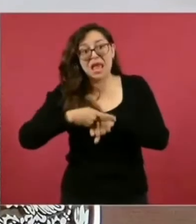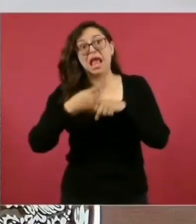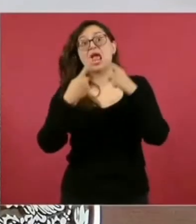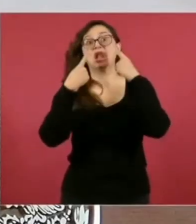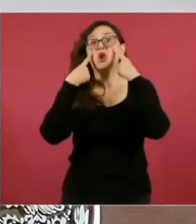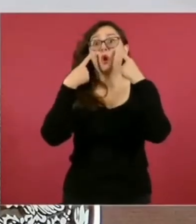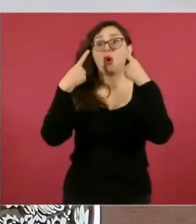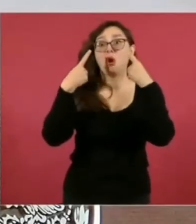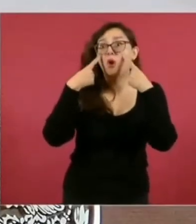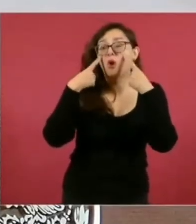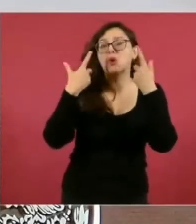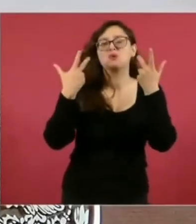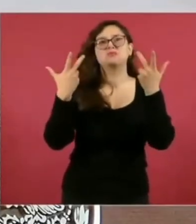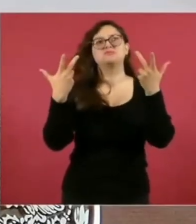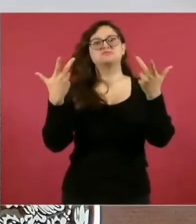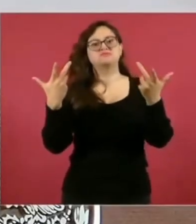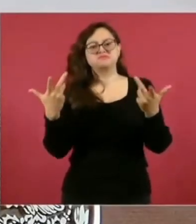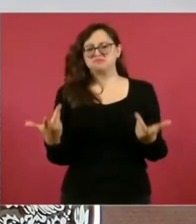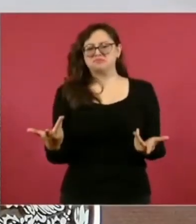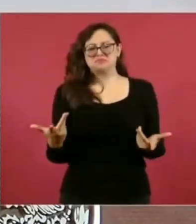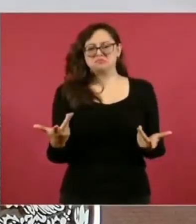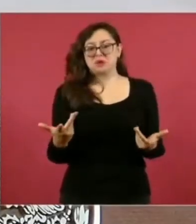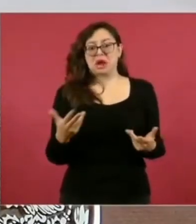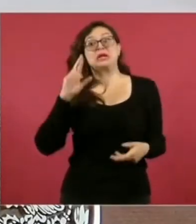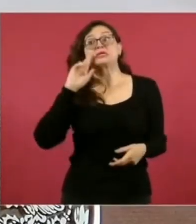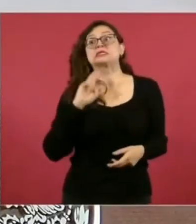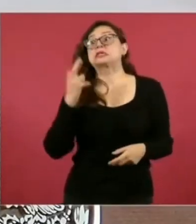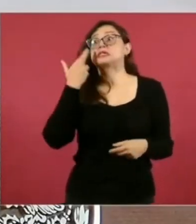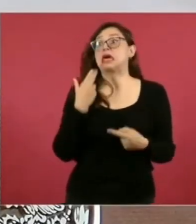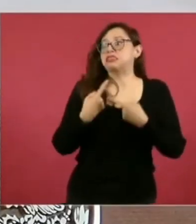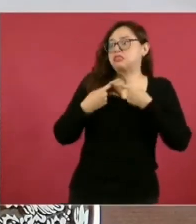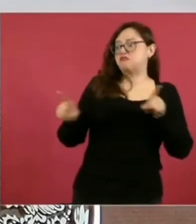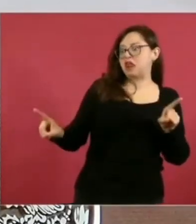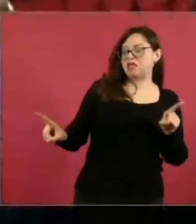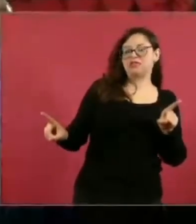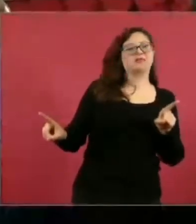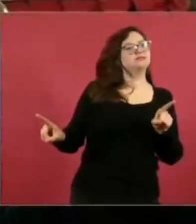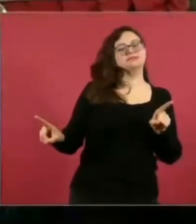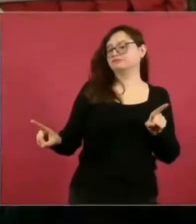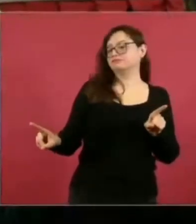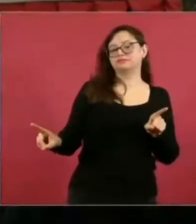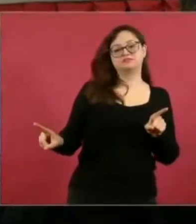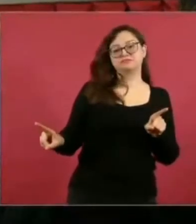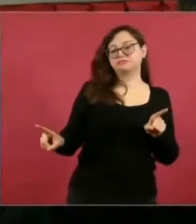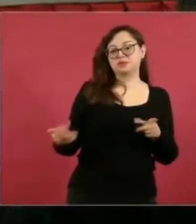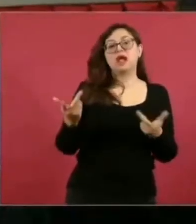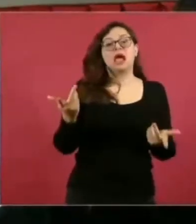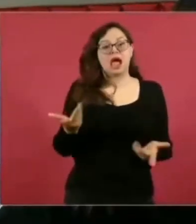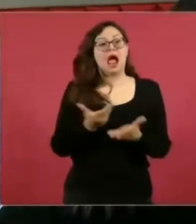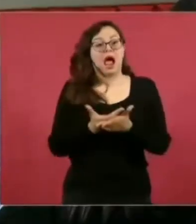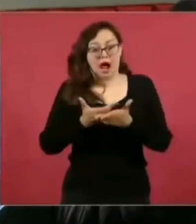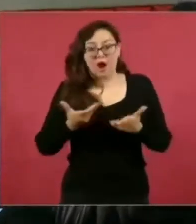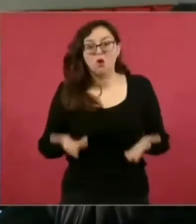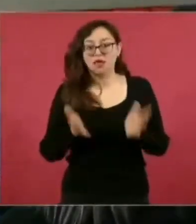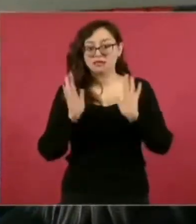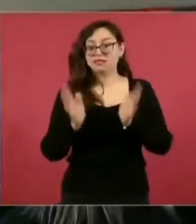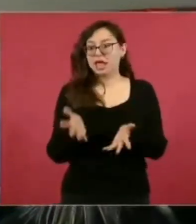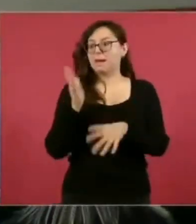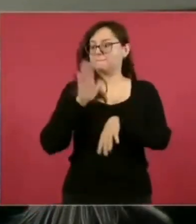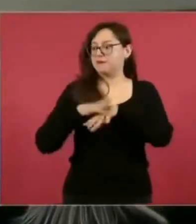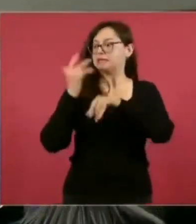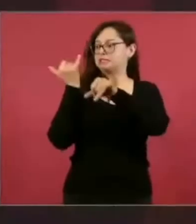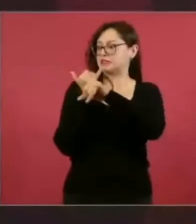los ojos habla de una raza, eso es una equivocación histórica, que qué bueno que ya se está reparando. Pero hay que